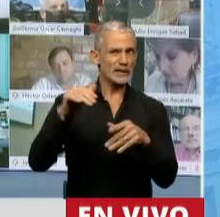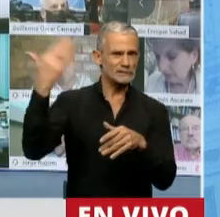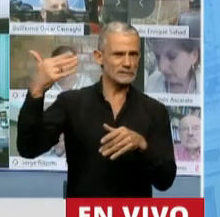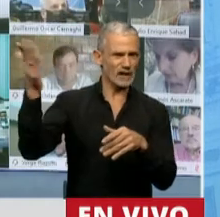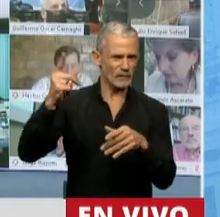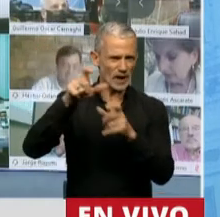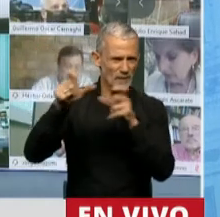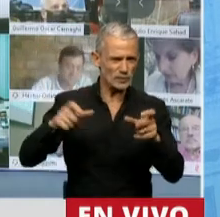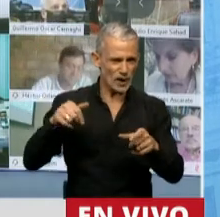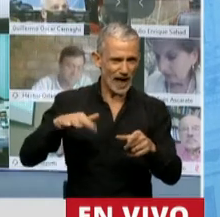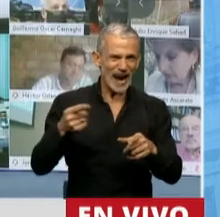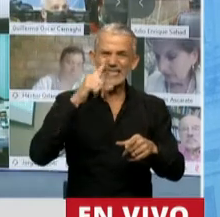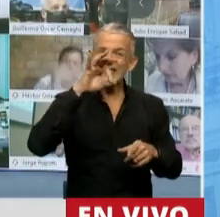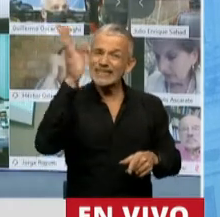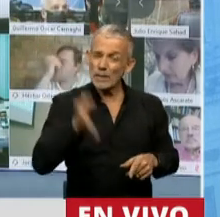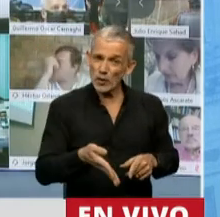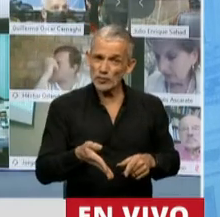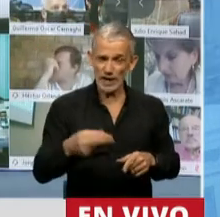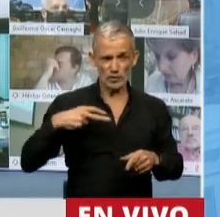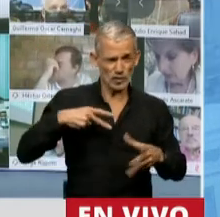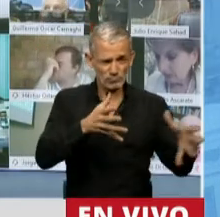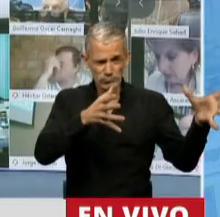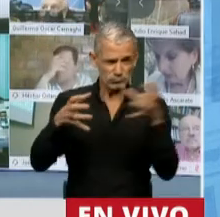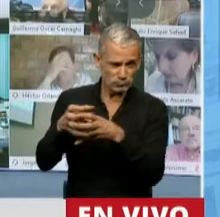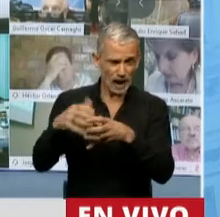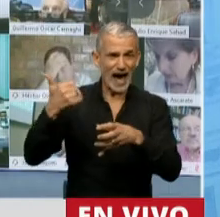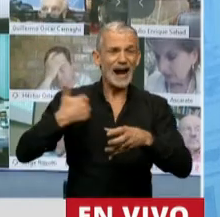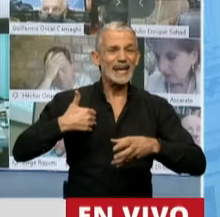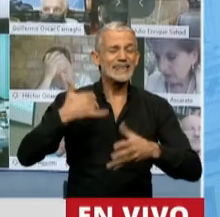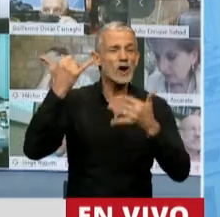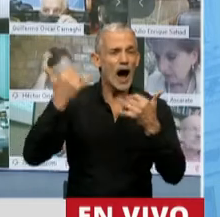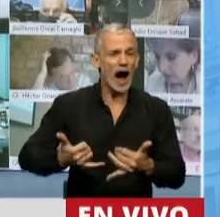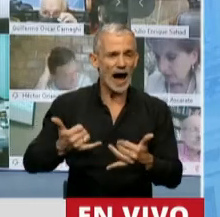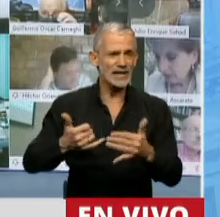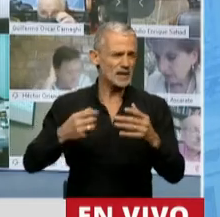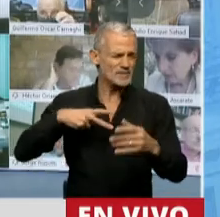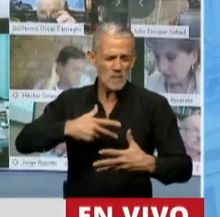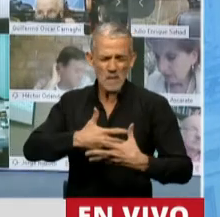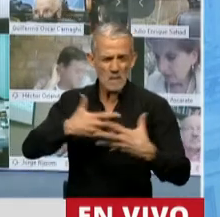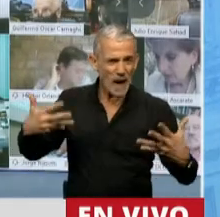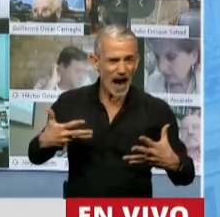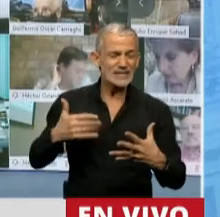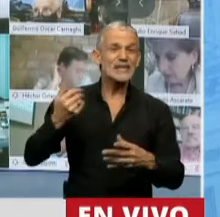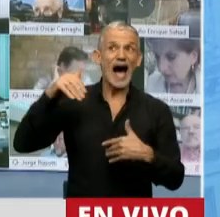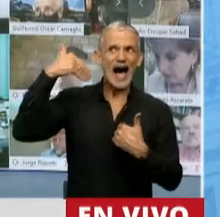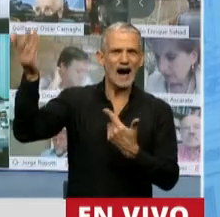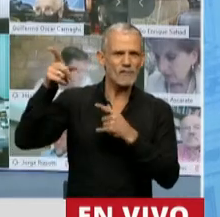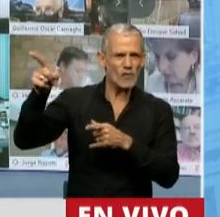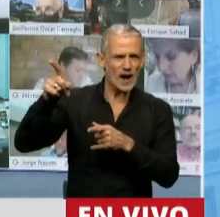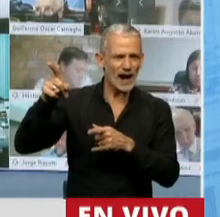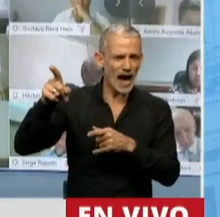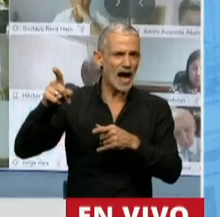argentinos, el 70% de la riqueza que los argentinos y las argentinas más ricos mantienen en el exterior